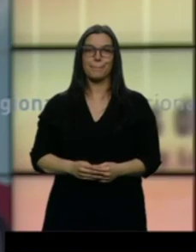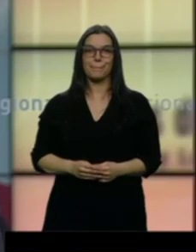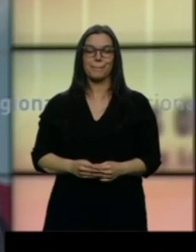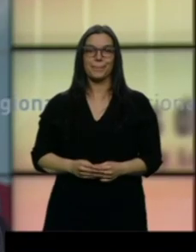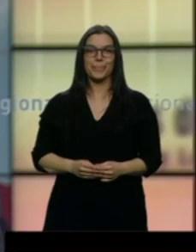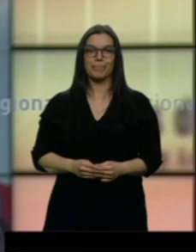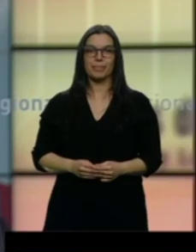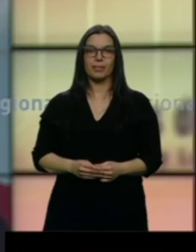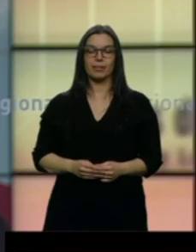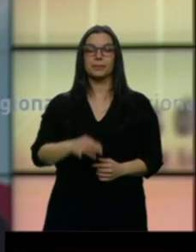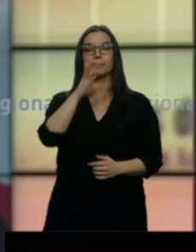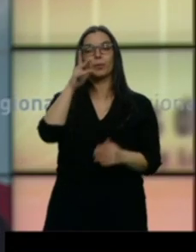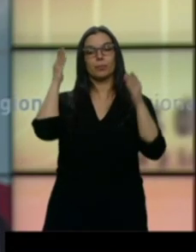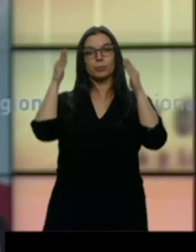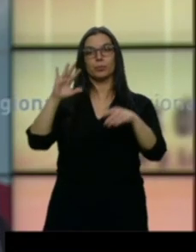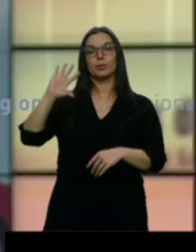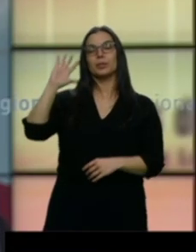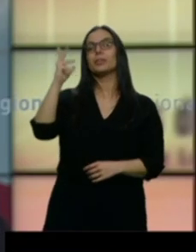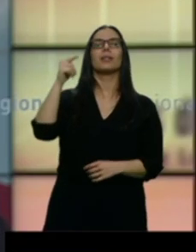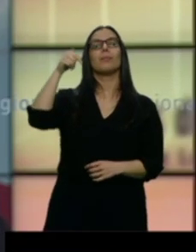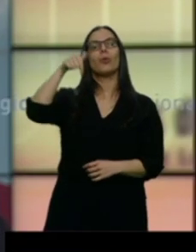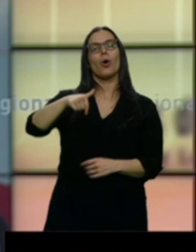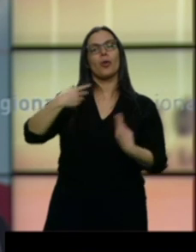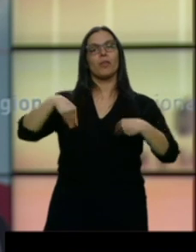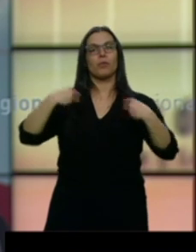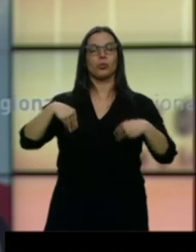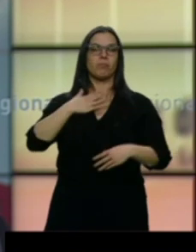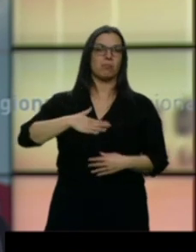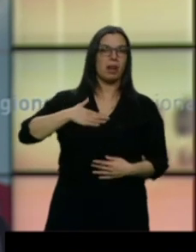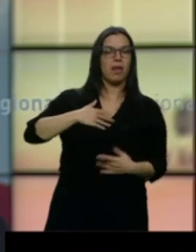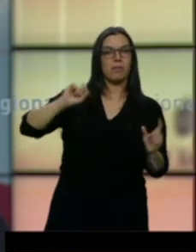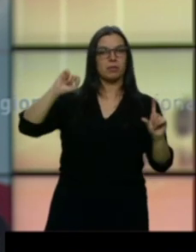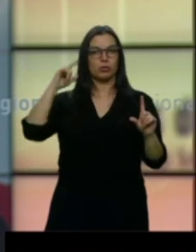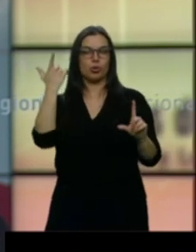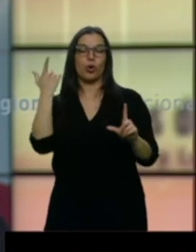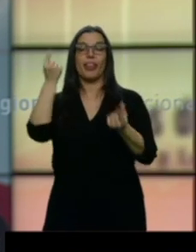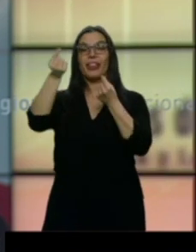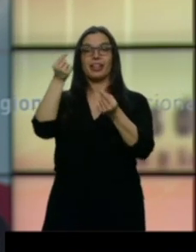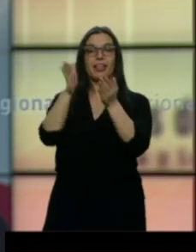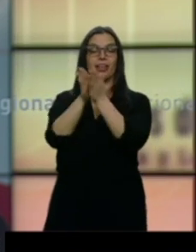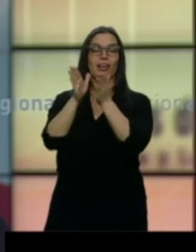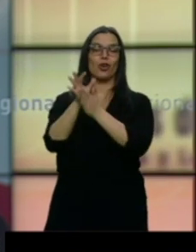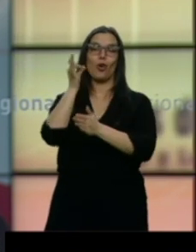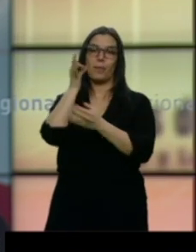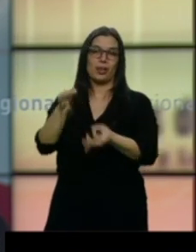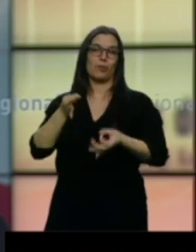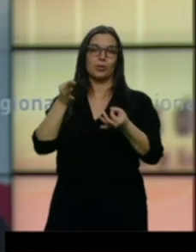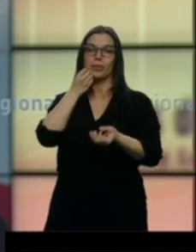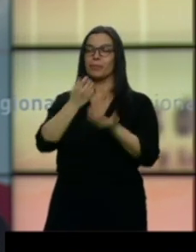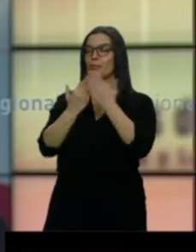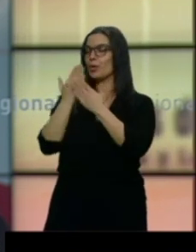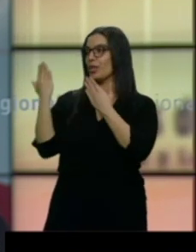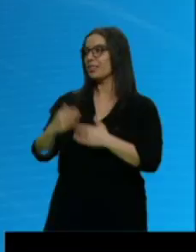Llega la hora del tiempo. Hoy disfrutaremos de un día agradable y soleado en la comunidad. Los detalles los tiene nuestra compañera Cristina López de Val. Buenos días, Cristina.